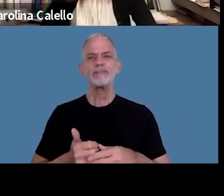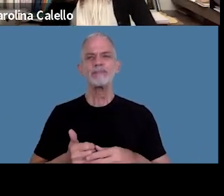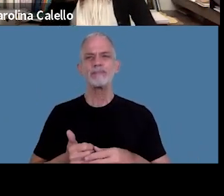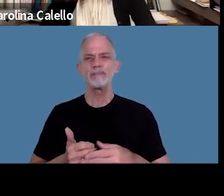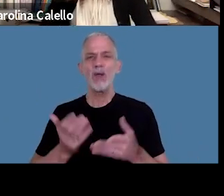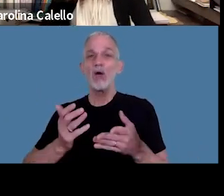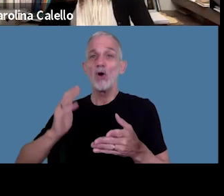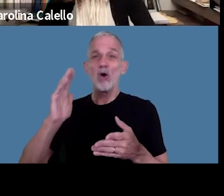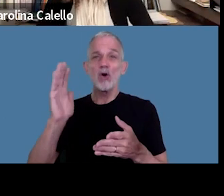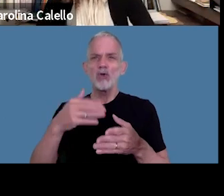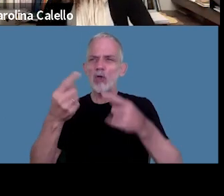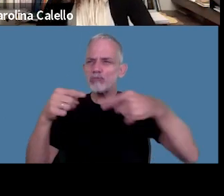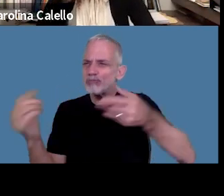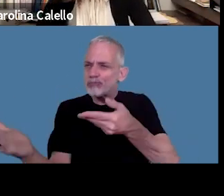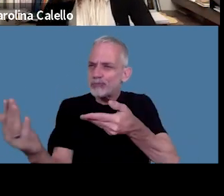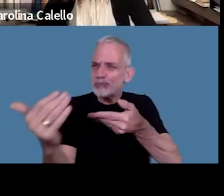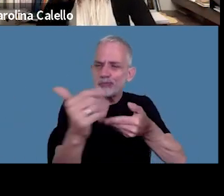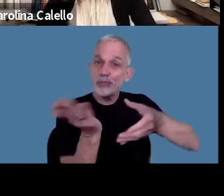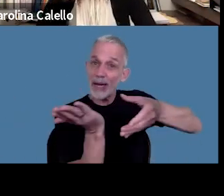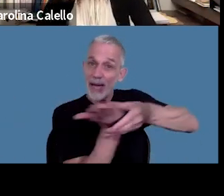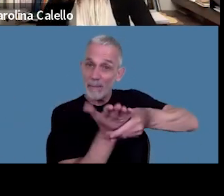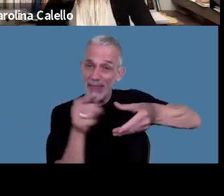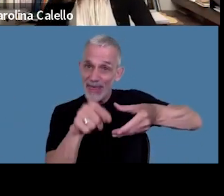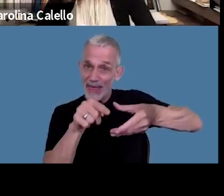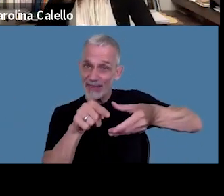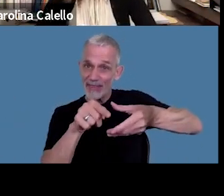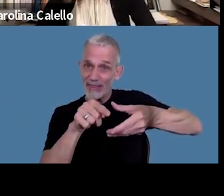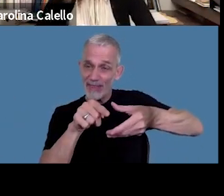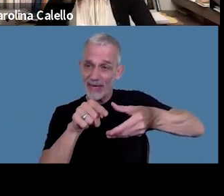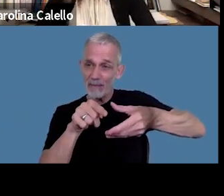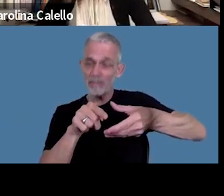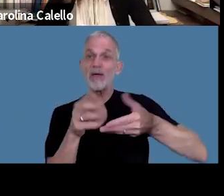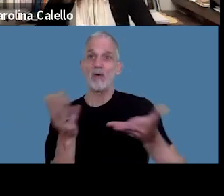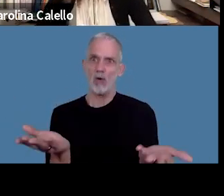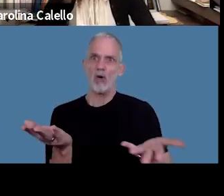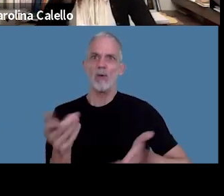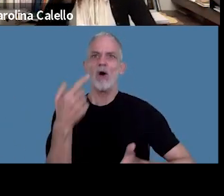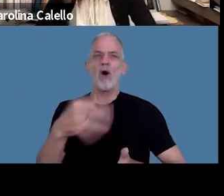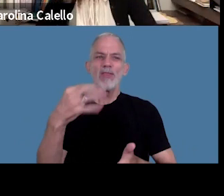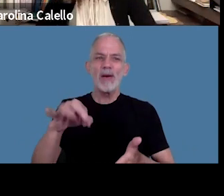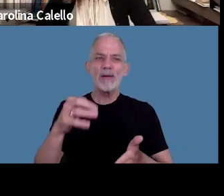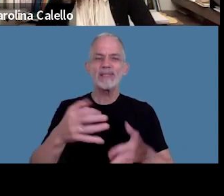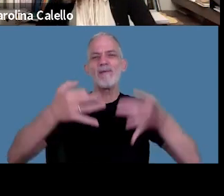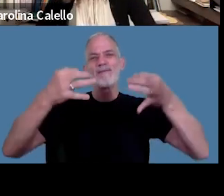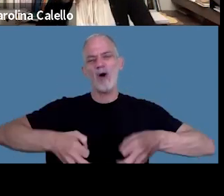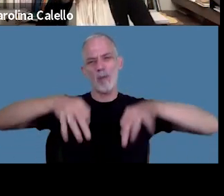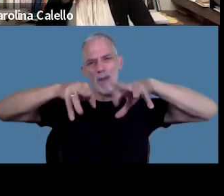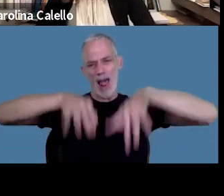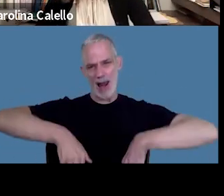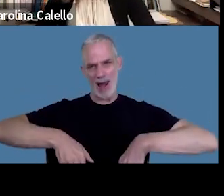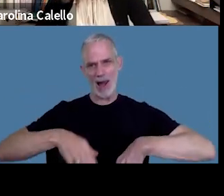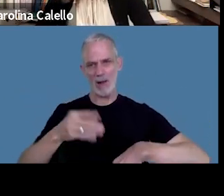todo lo que ingresa al expediente por supuesto tiene que ser de forma formal